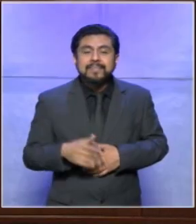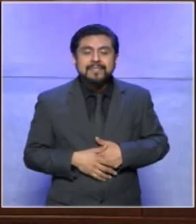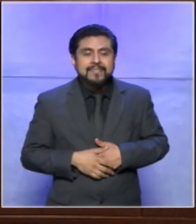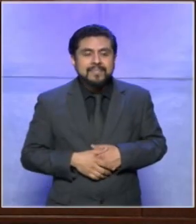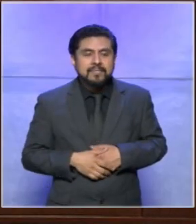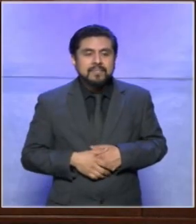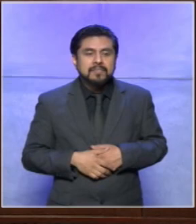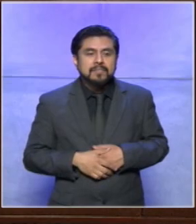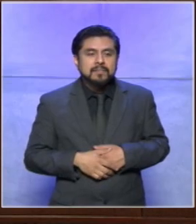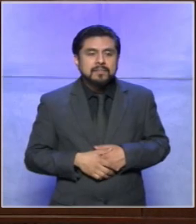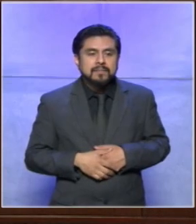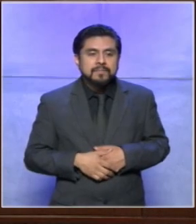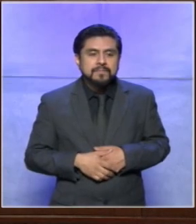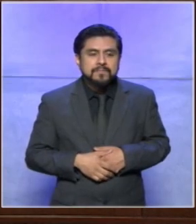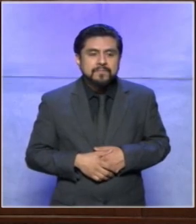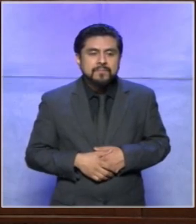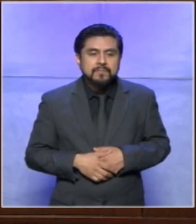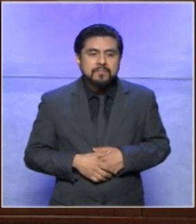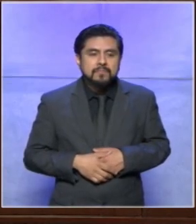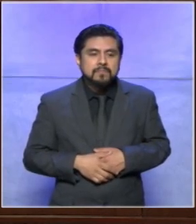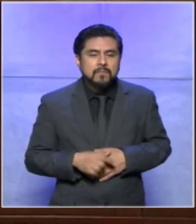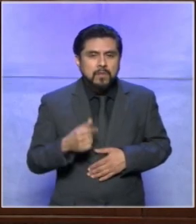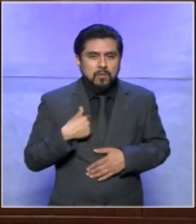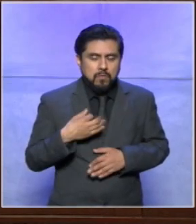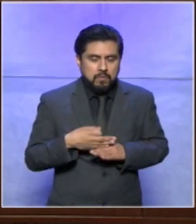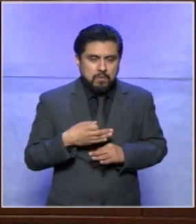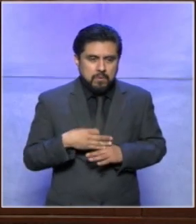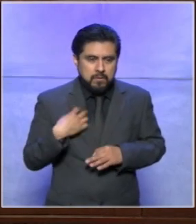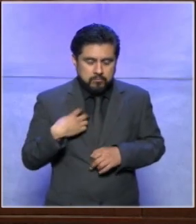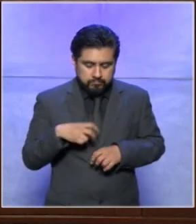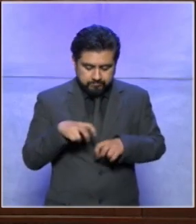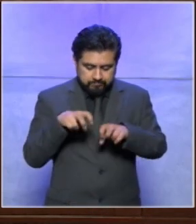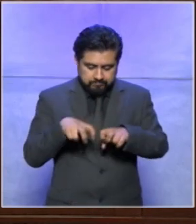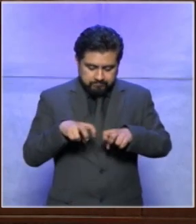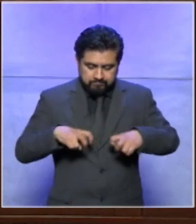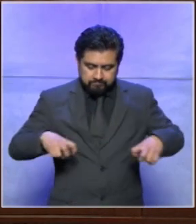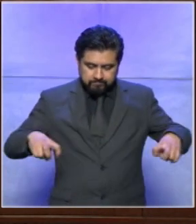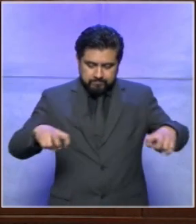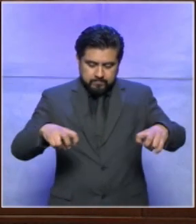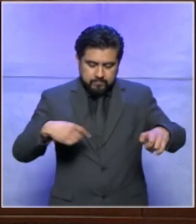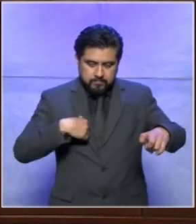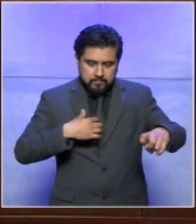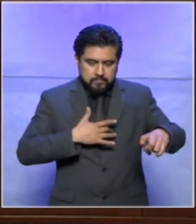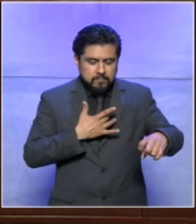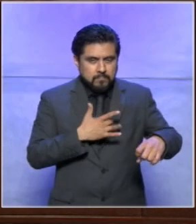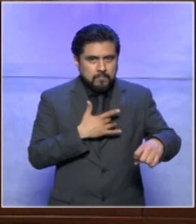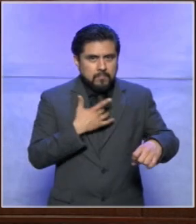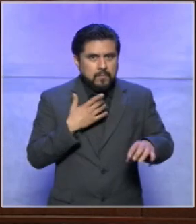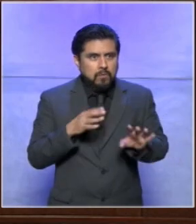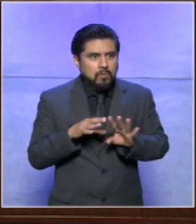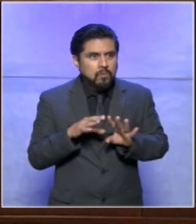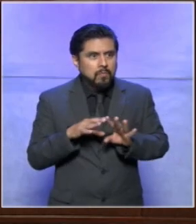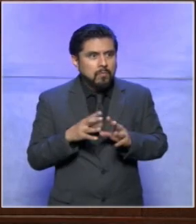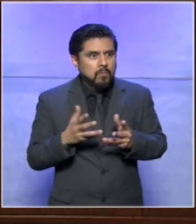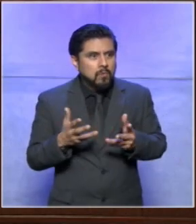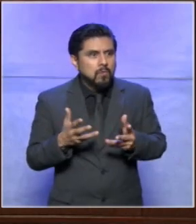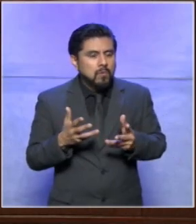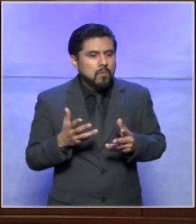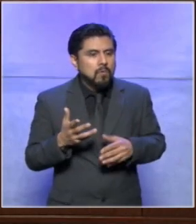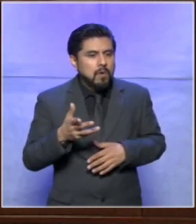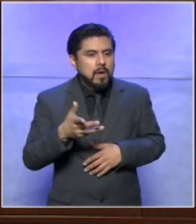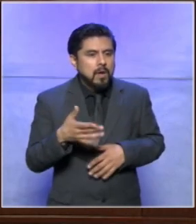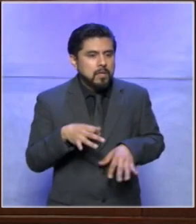pues ahora que he estado aquí sentado en este pleno comprendo el papel que